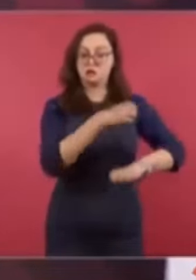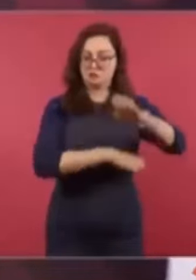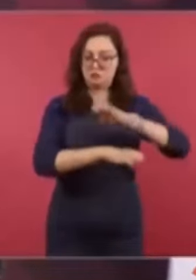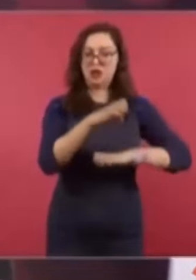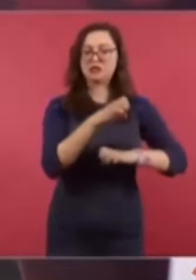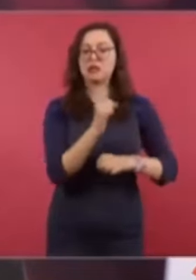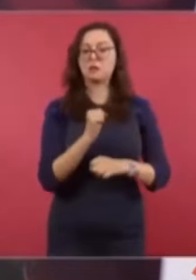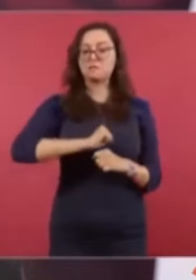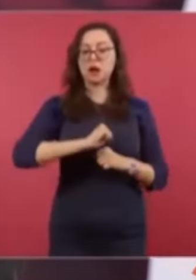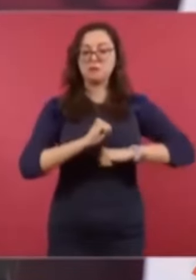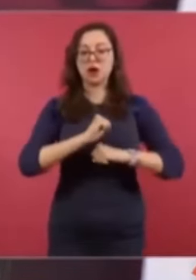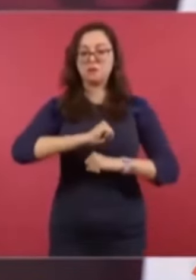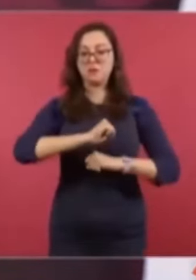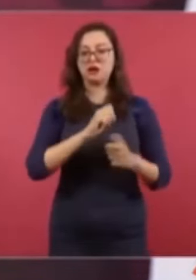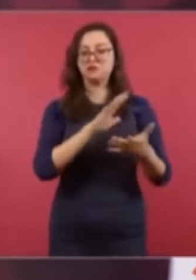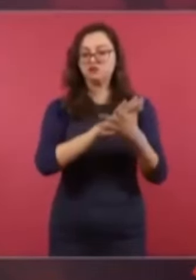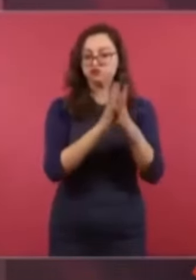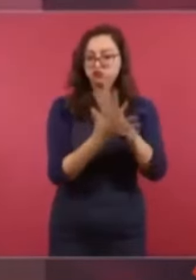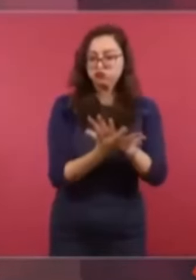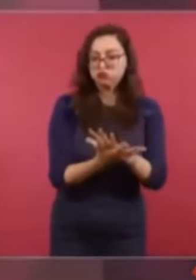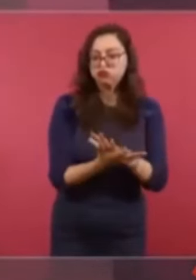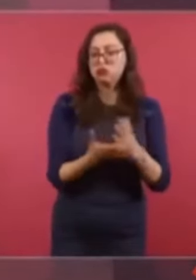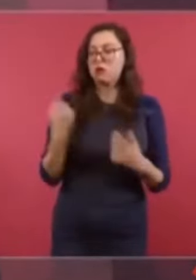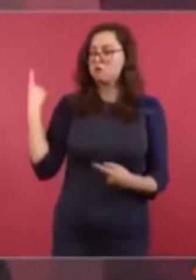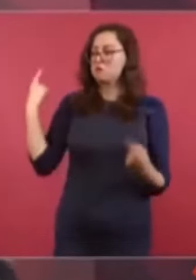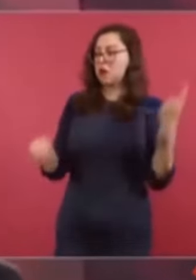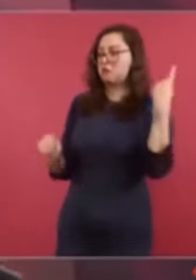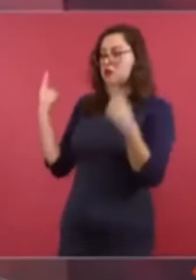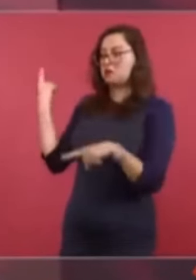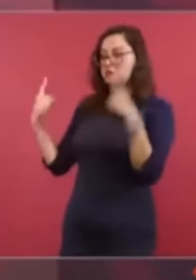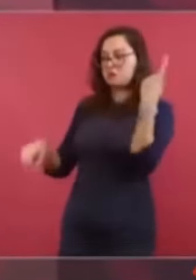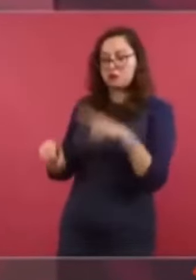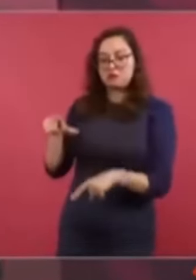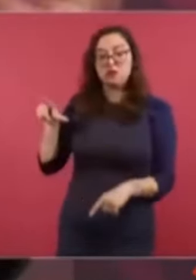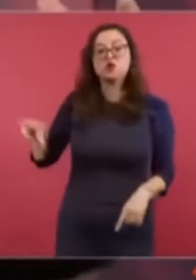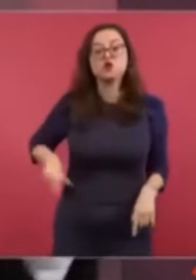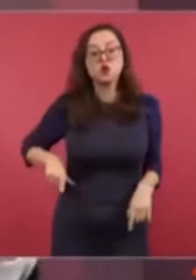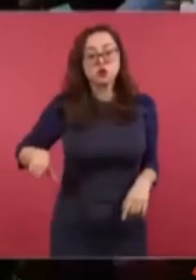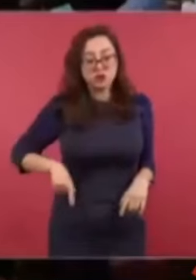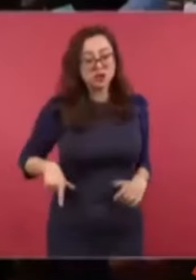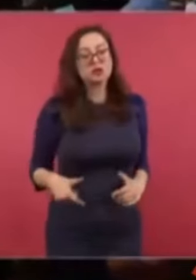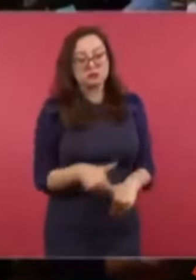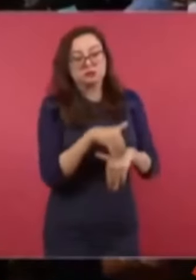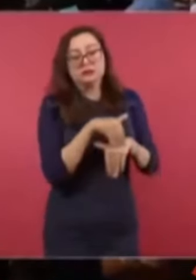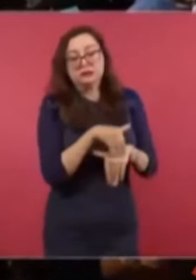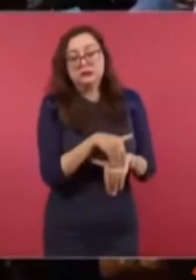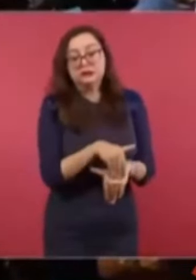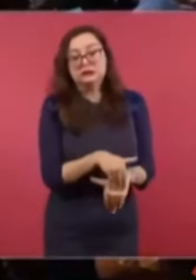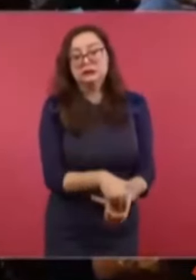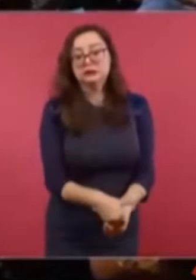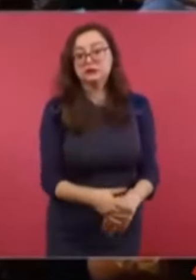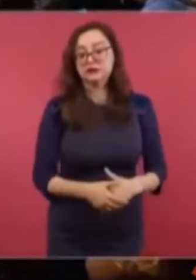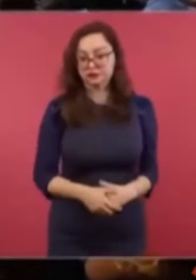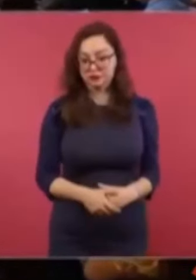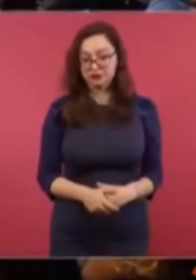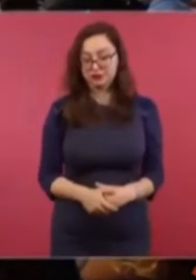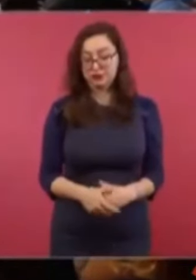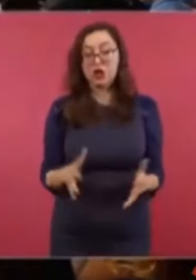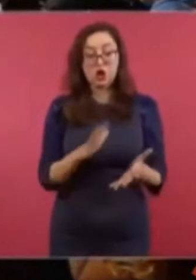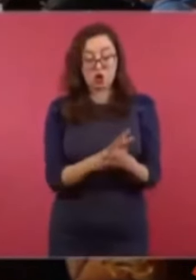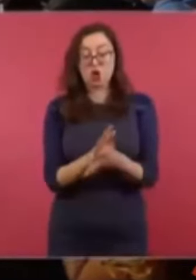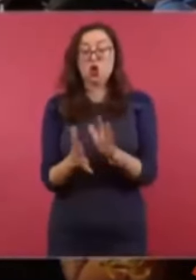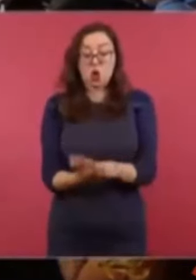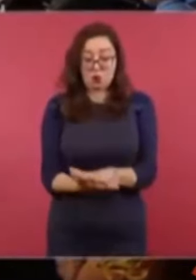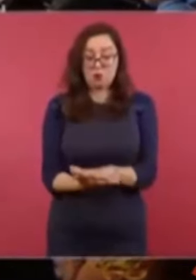había un contubernio entre empresas y